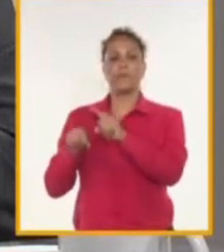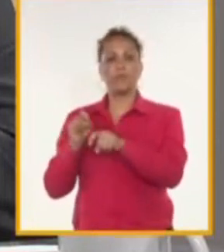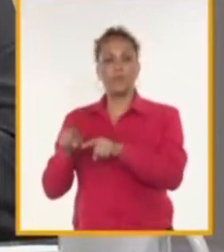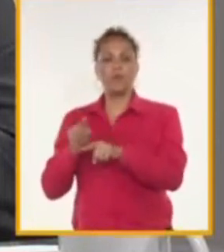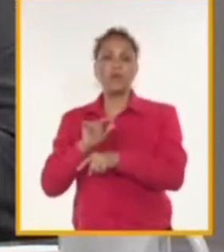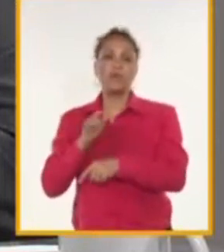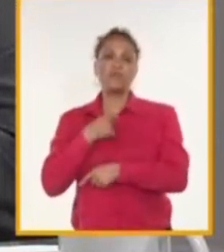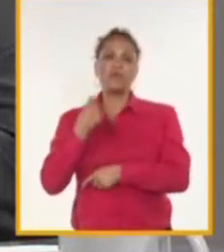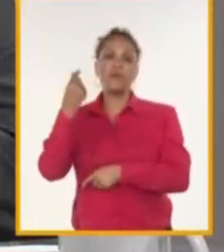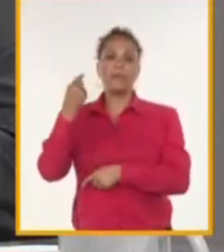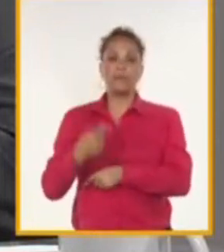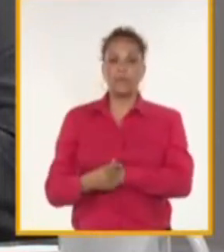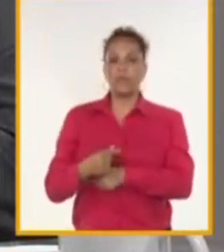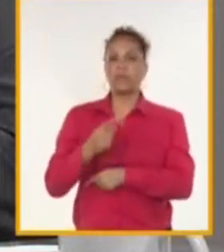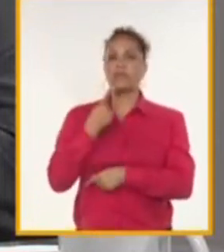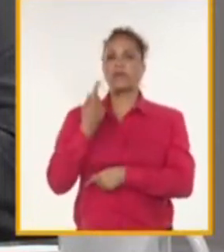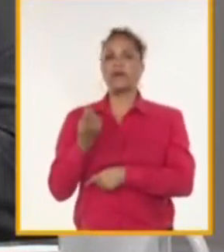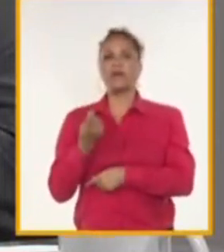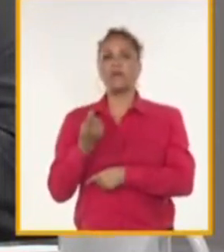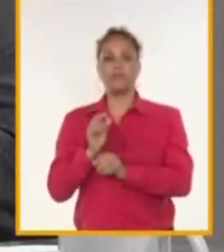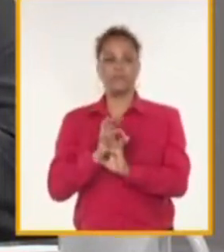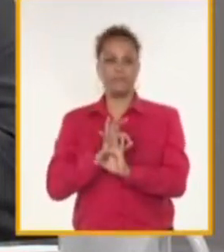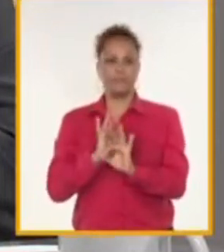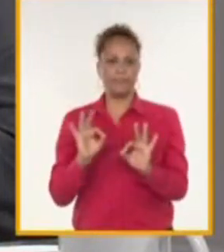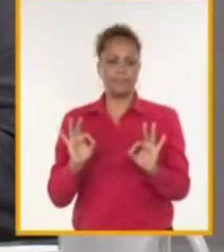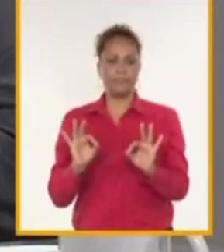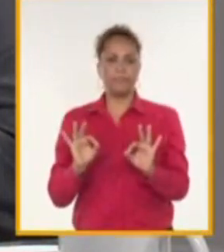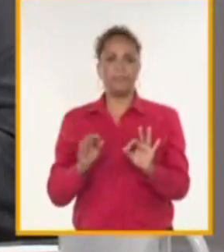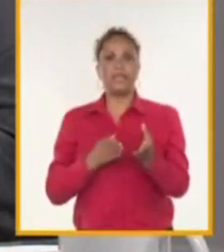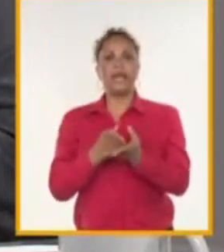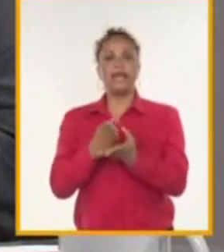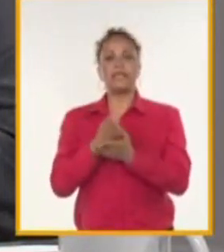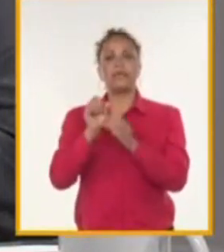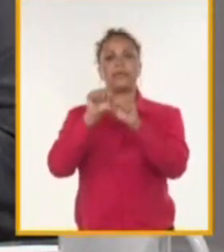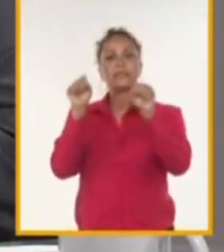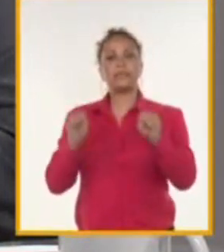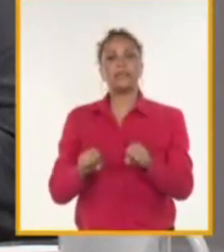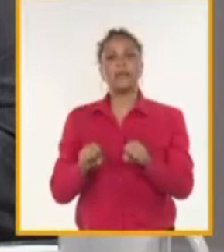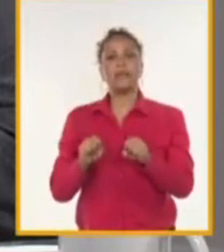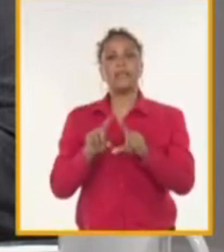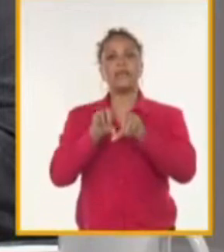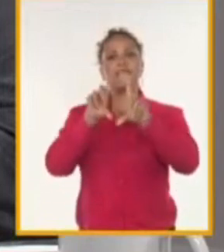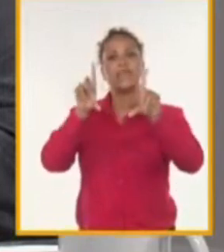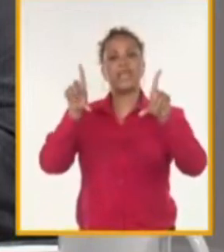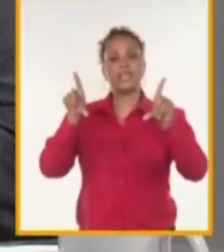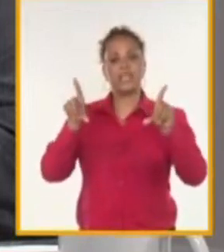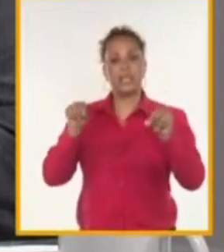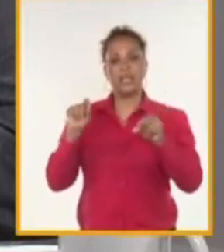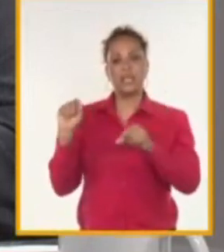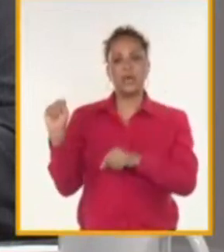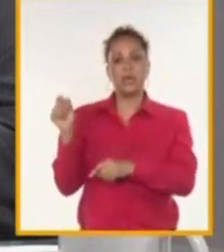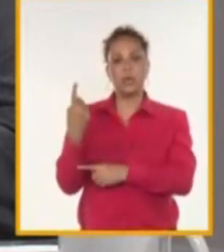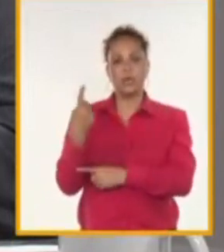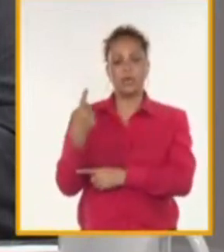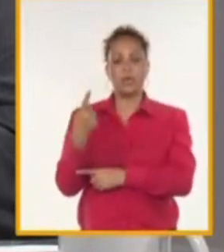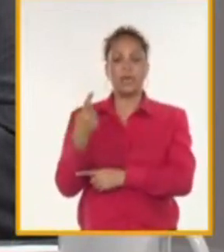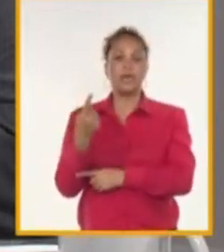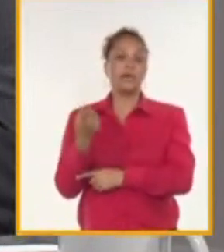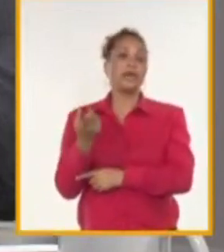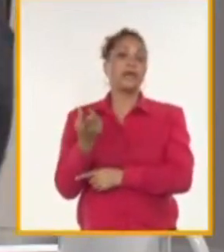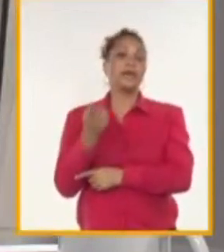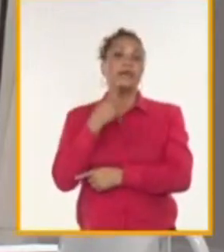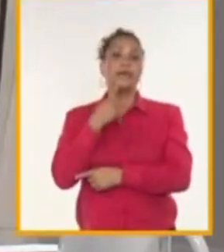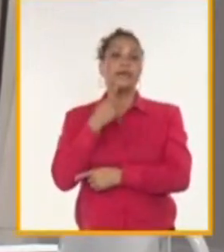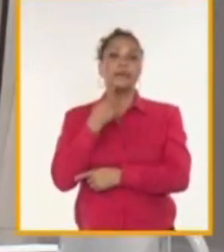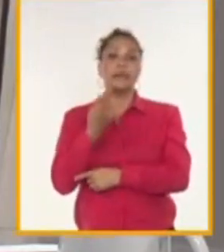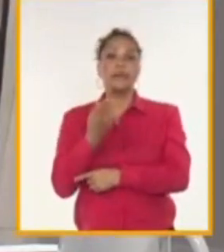personalizado, particularizado, a través de su sistema de ventanilla única, que es un sistema además que si bien no tiene toda la